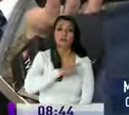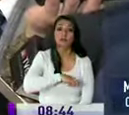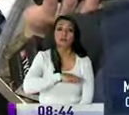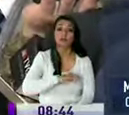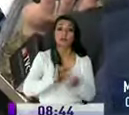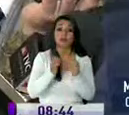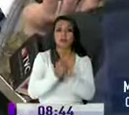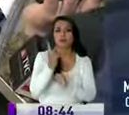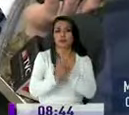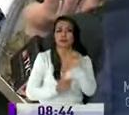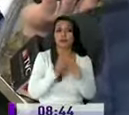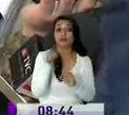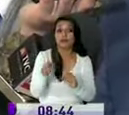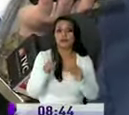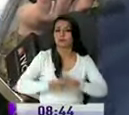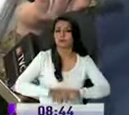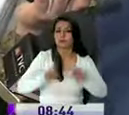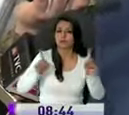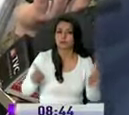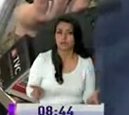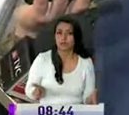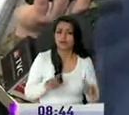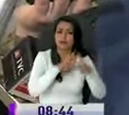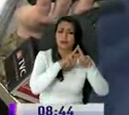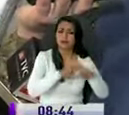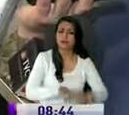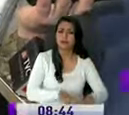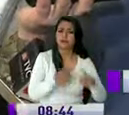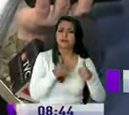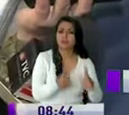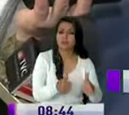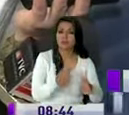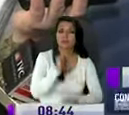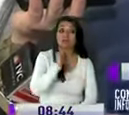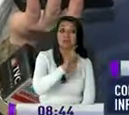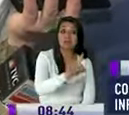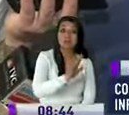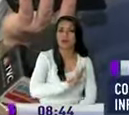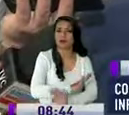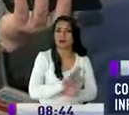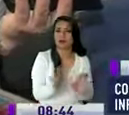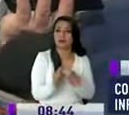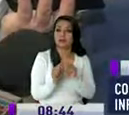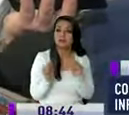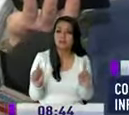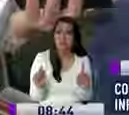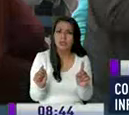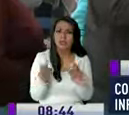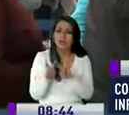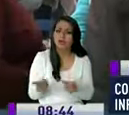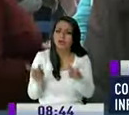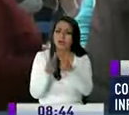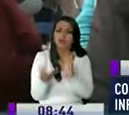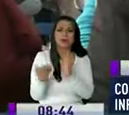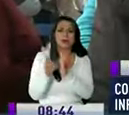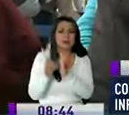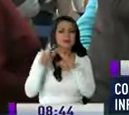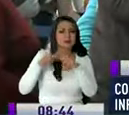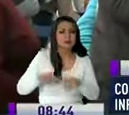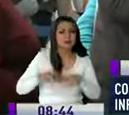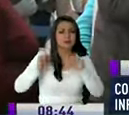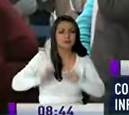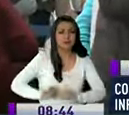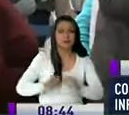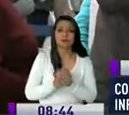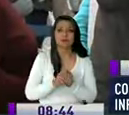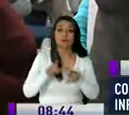años por lo tanto si se puede hacer una revisión si es que ha sido adecuada o no la revalorización tras las múltiples denuncias